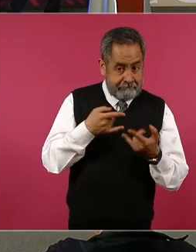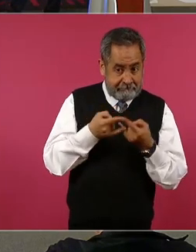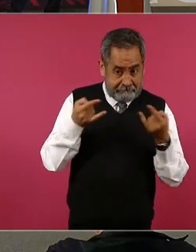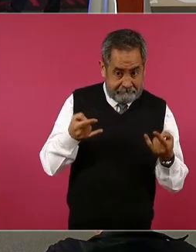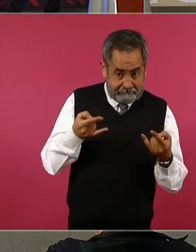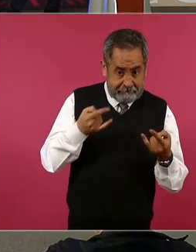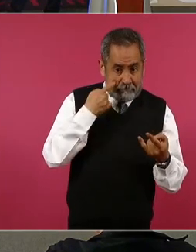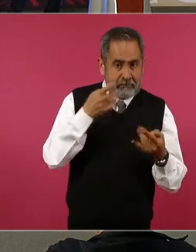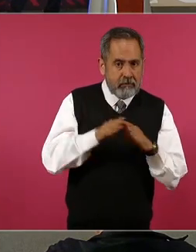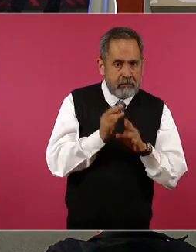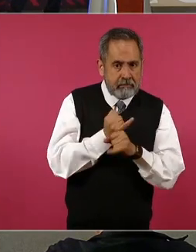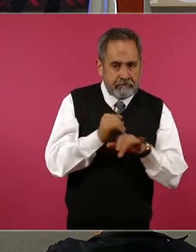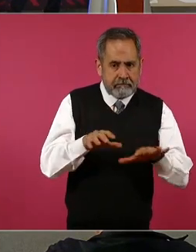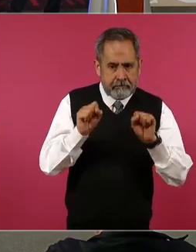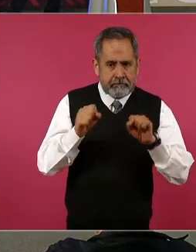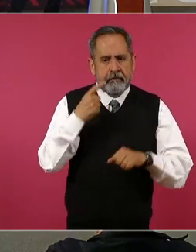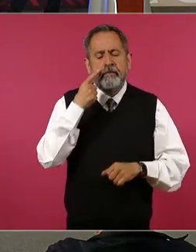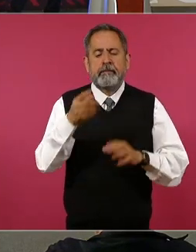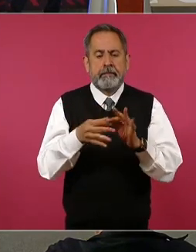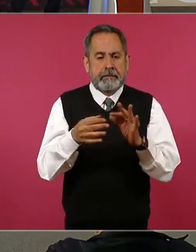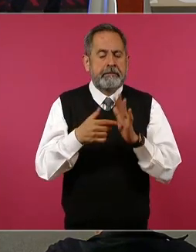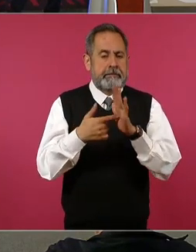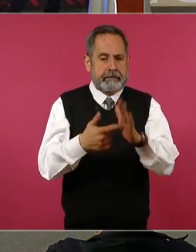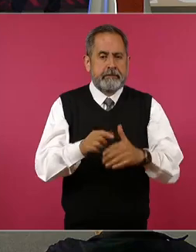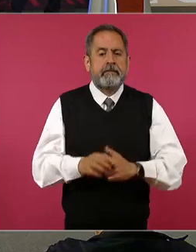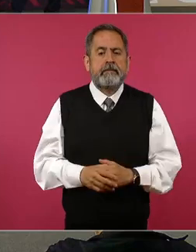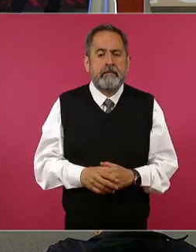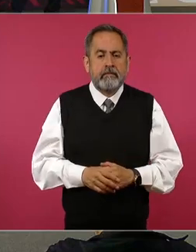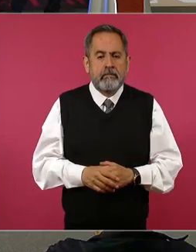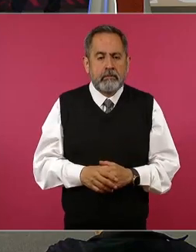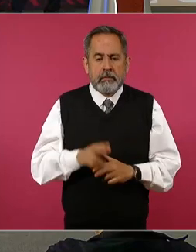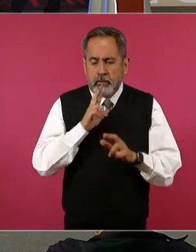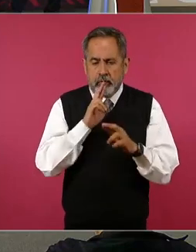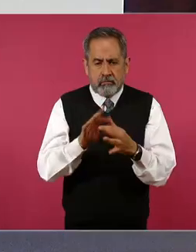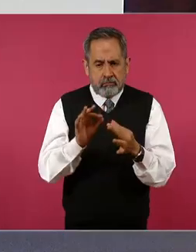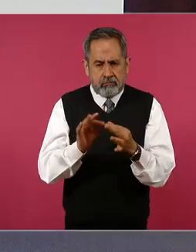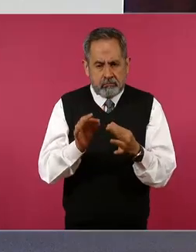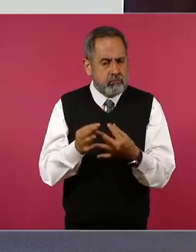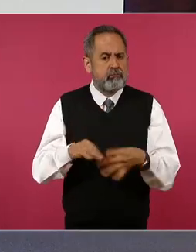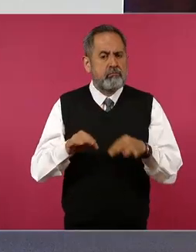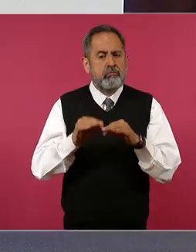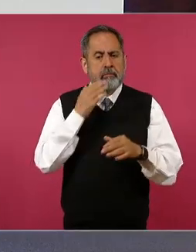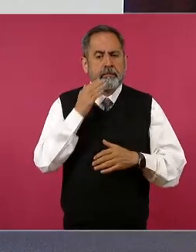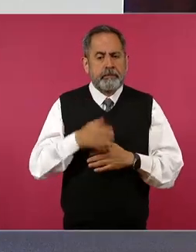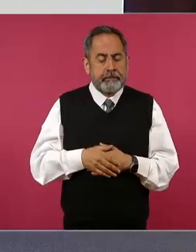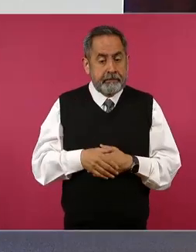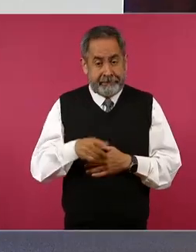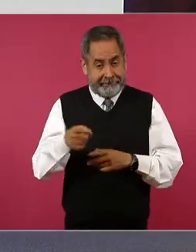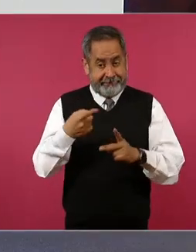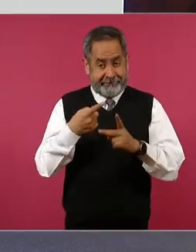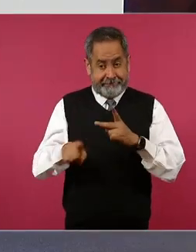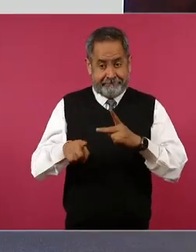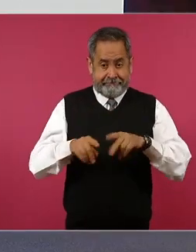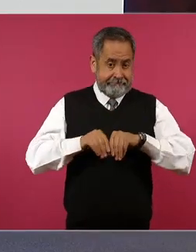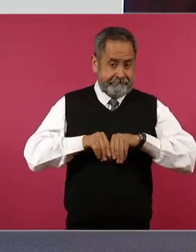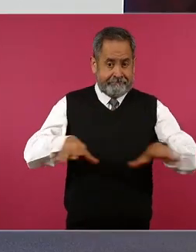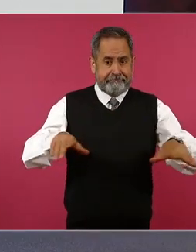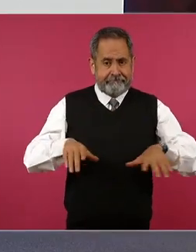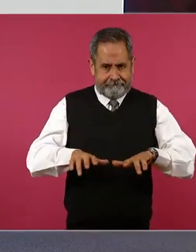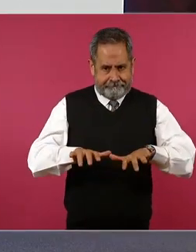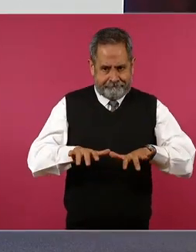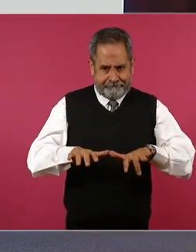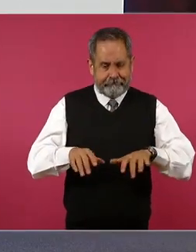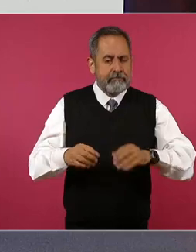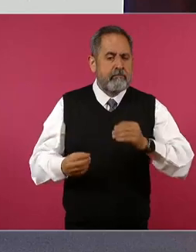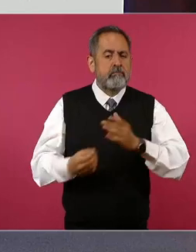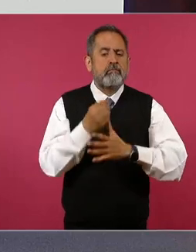En este, los resultados son muy importantes. Desde que se puso en marcha este nuevo